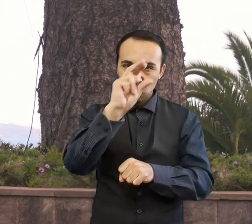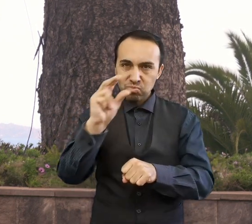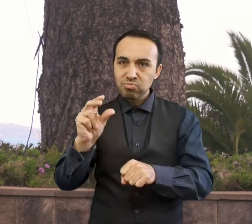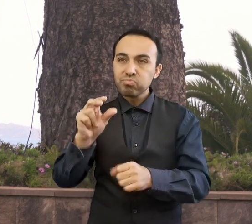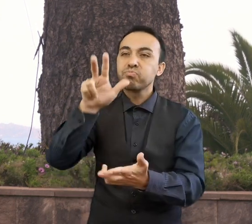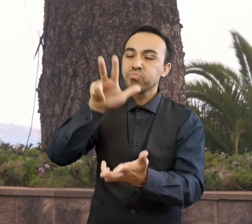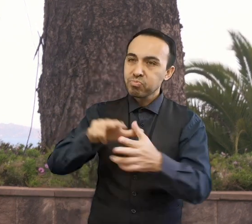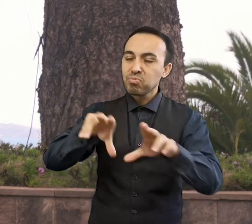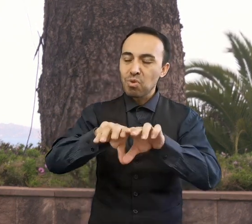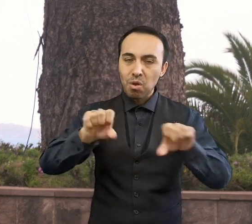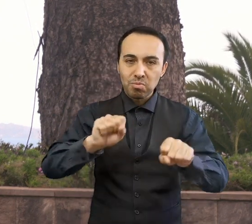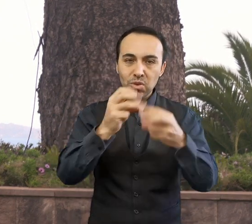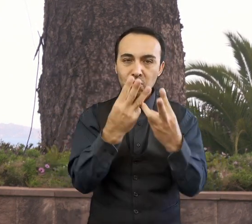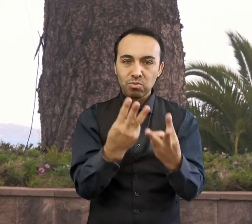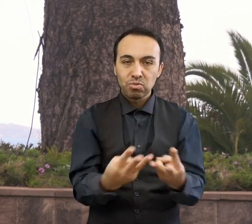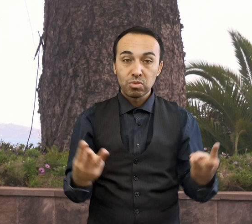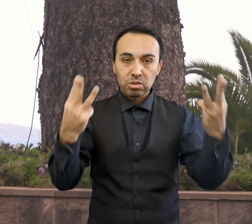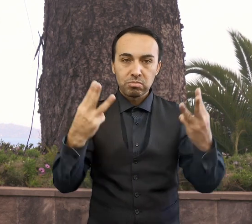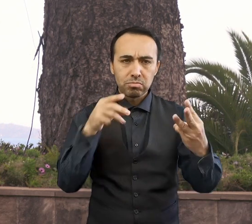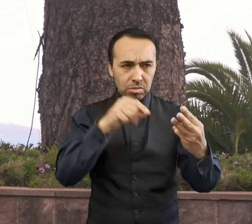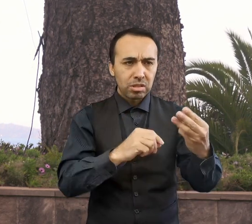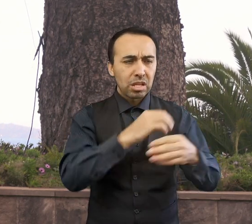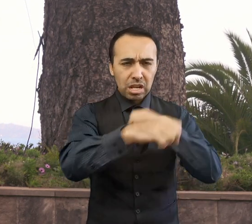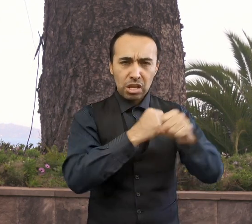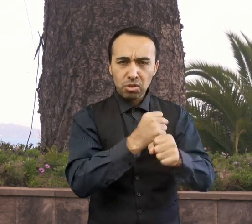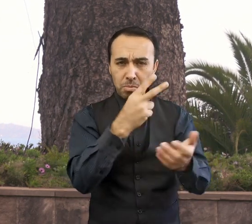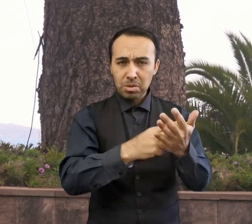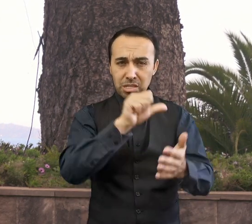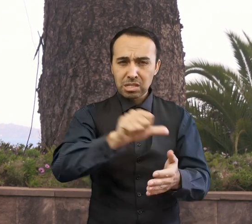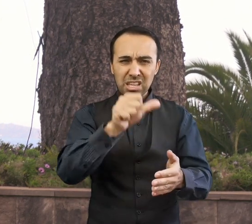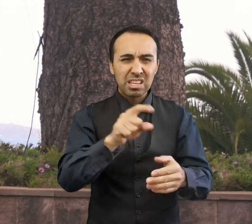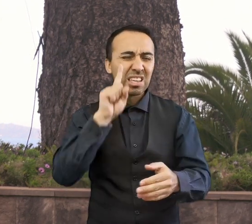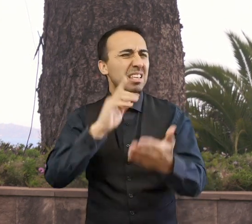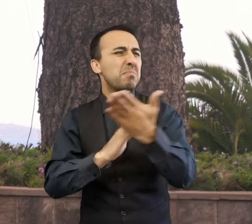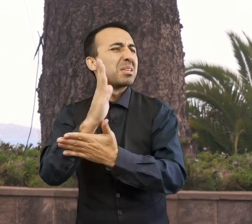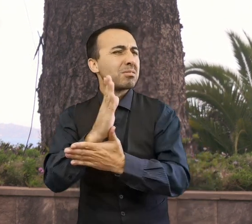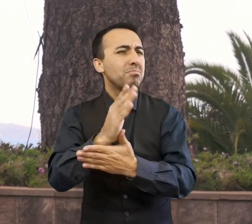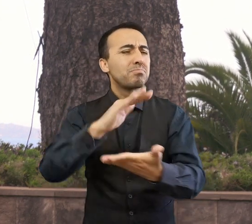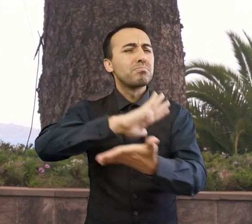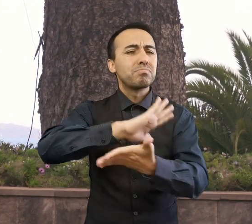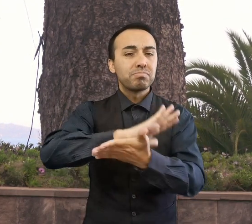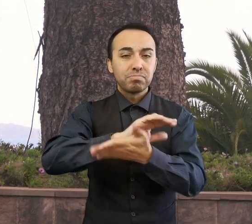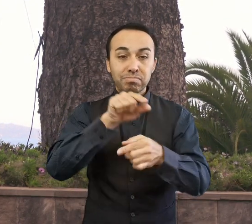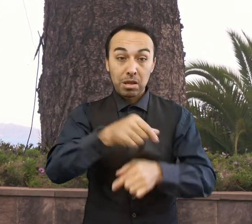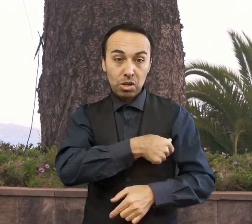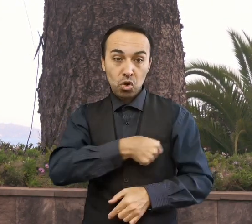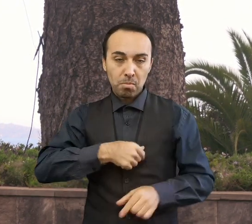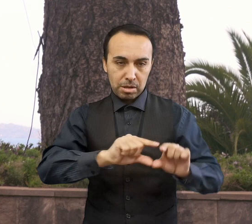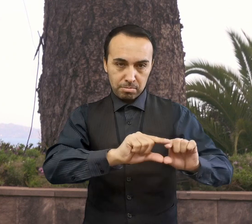2016 y uno de los impulsores fue Brian May, que es astrofísico y guitarrista de Queen.